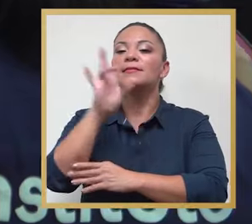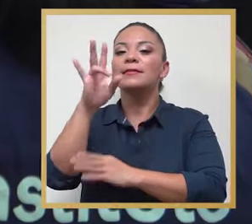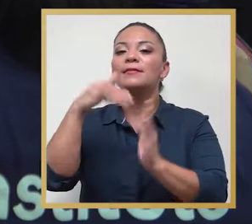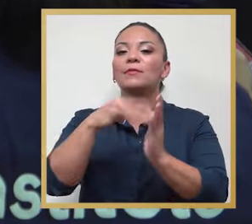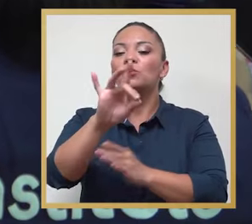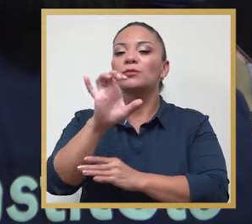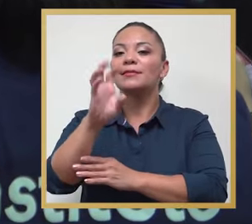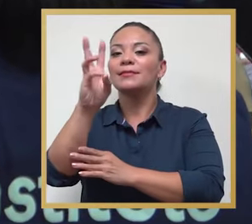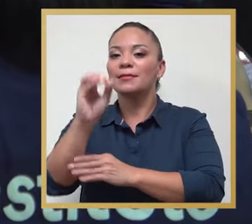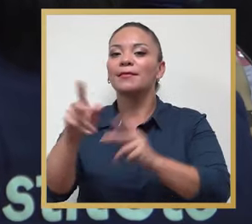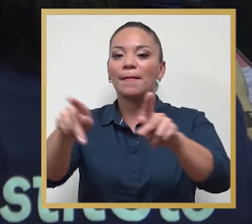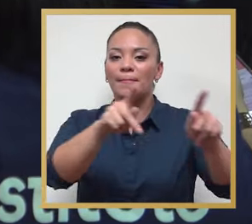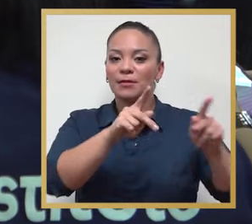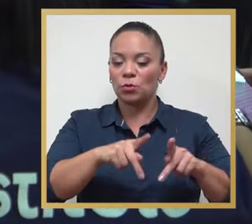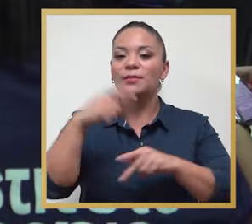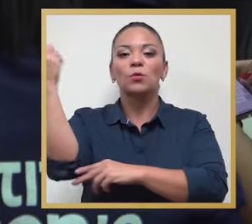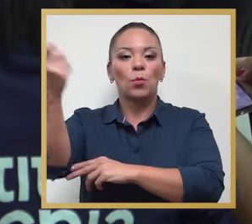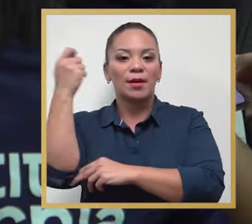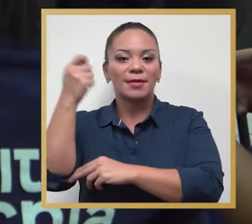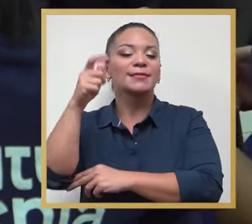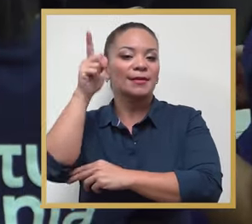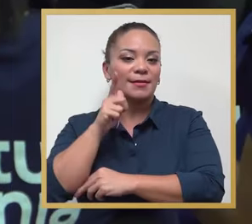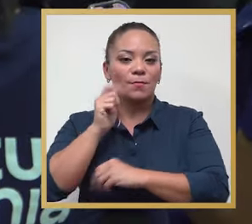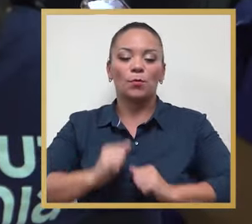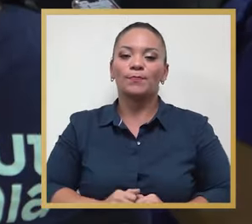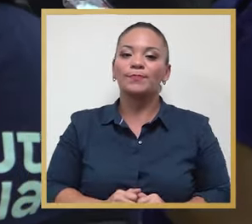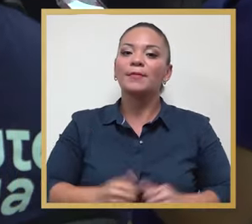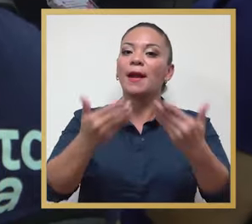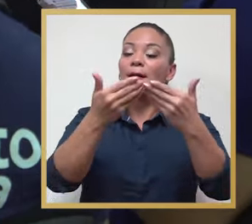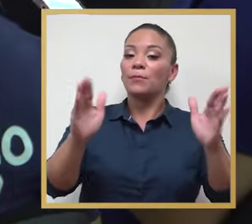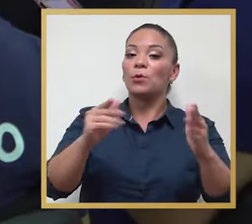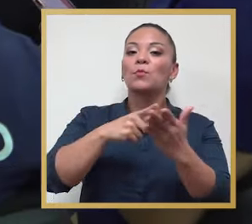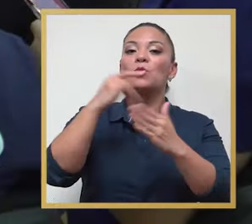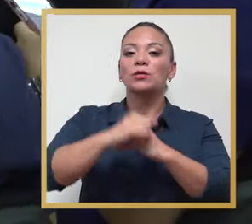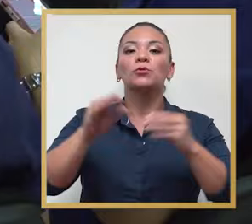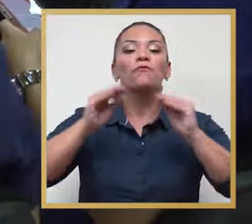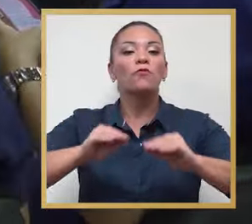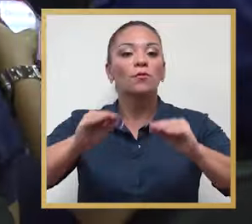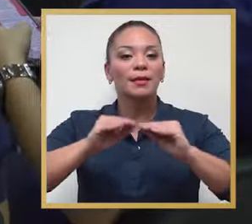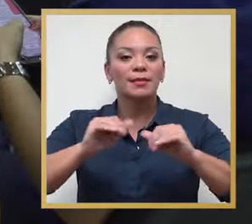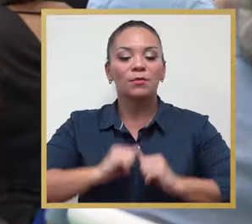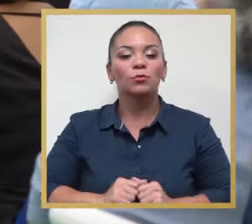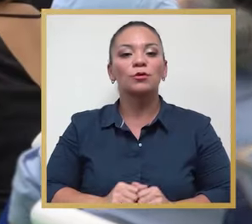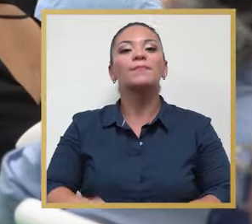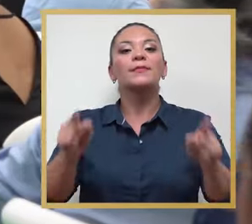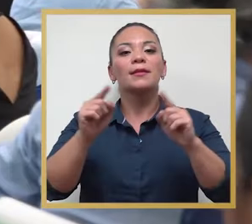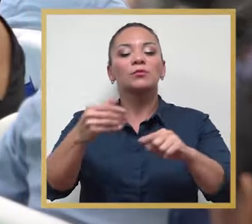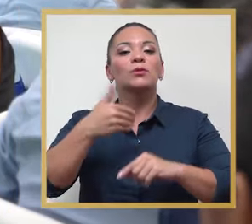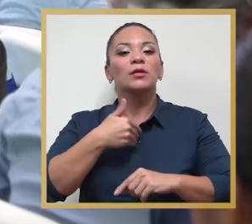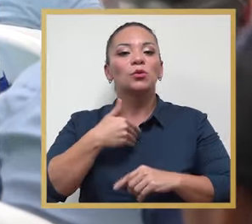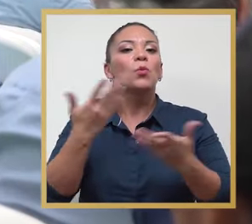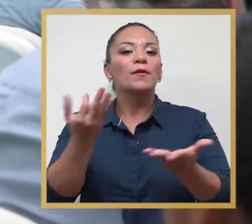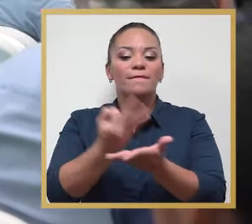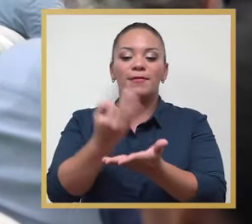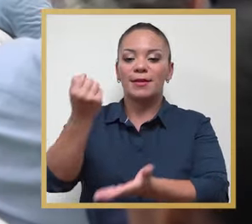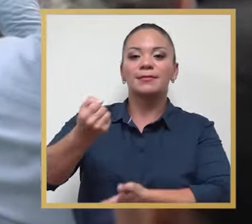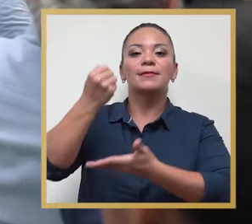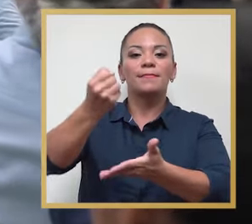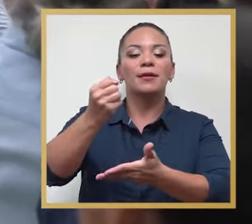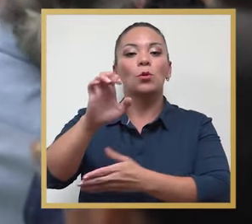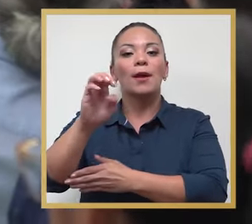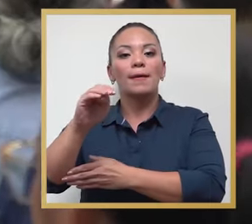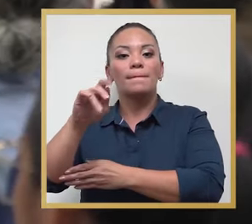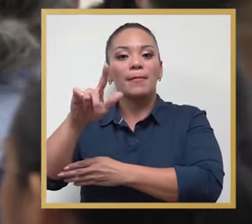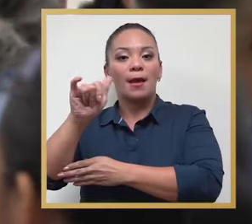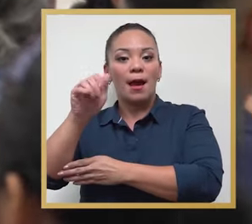7 mil 860 personas de Guanacaste y Limón con la apertura de proyectos formativos. Para esto se contó con el financiamiento de